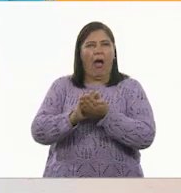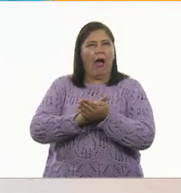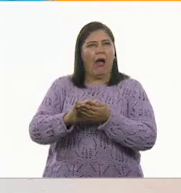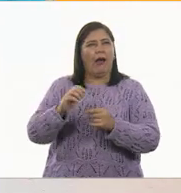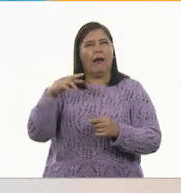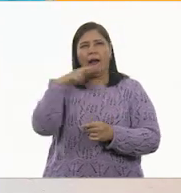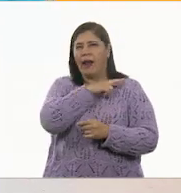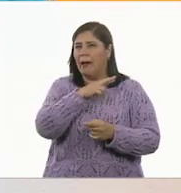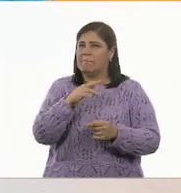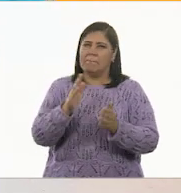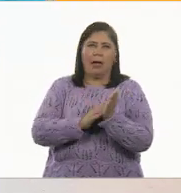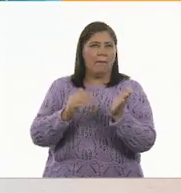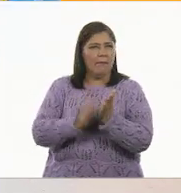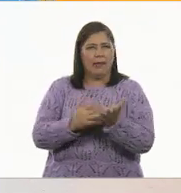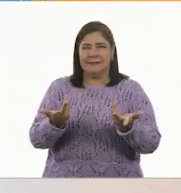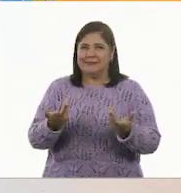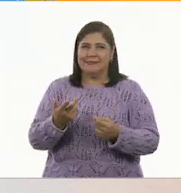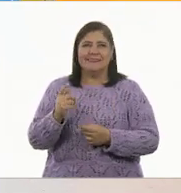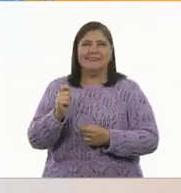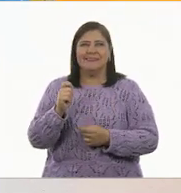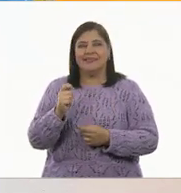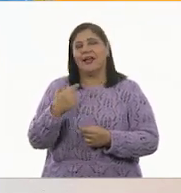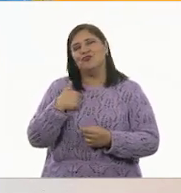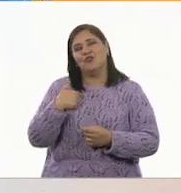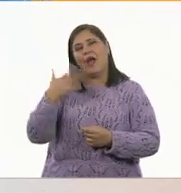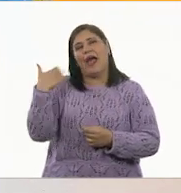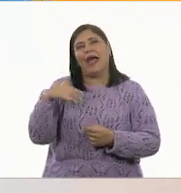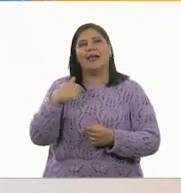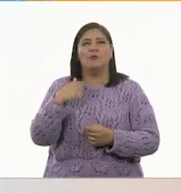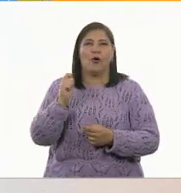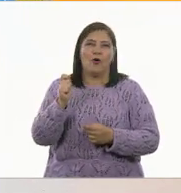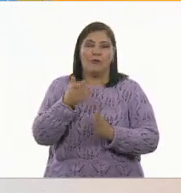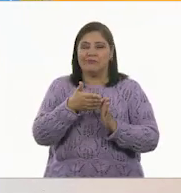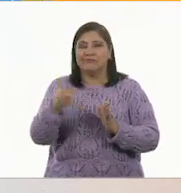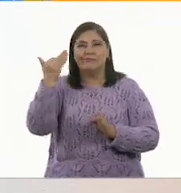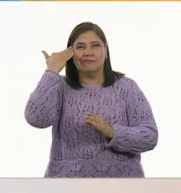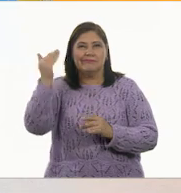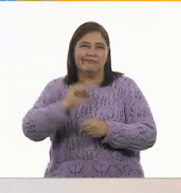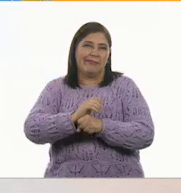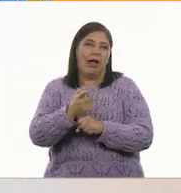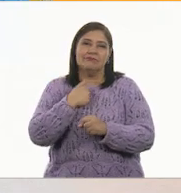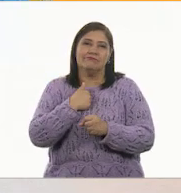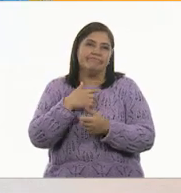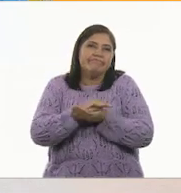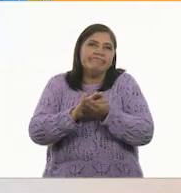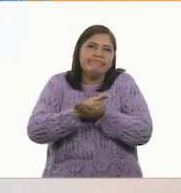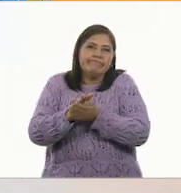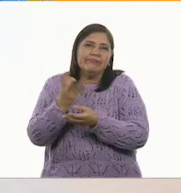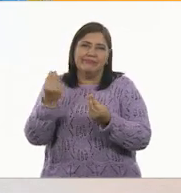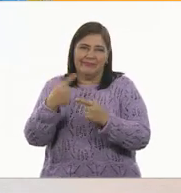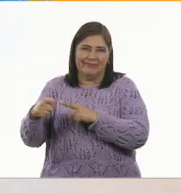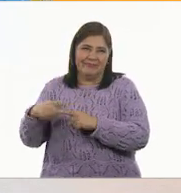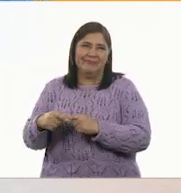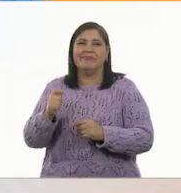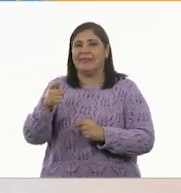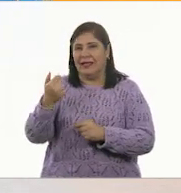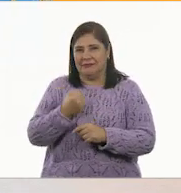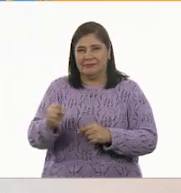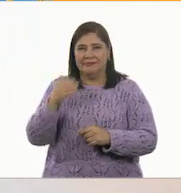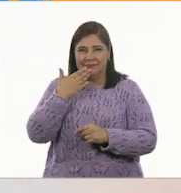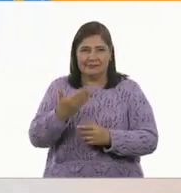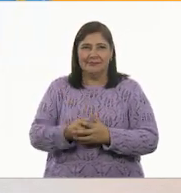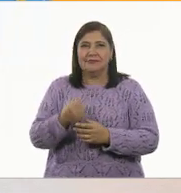rápido eres. Dame un segundo. Es que en cuarentena hice muchas de estas. Ay, ya vi que eres muy hábil para eso. Sale, venga. Listo. Tres,